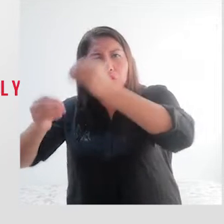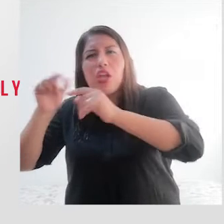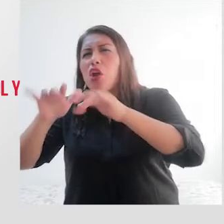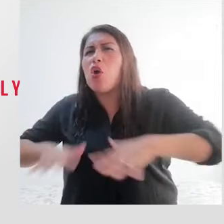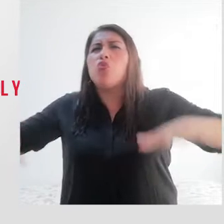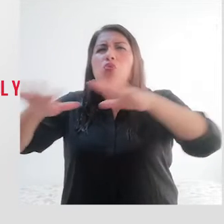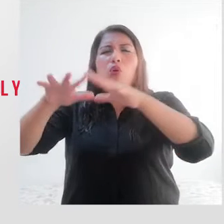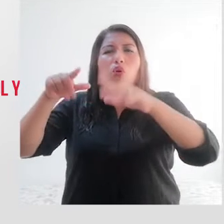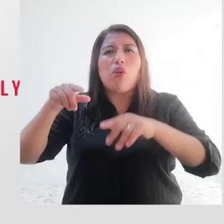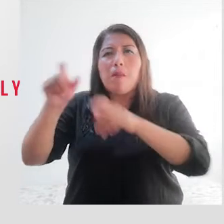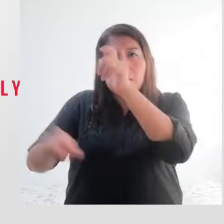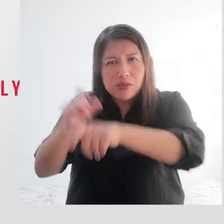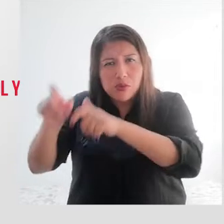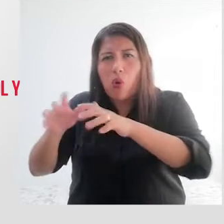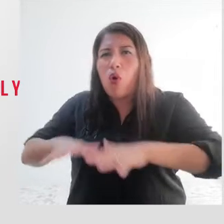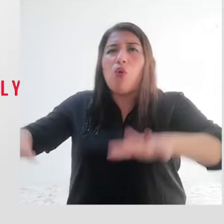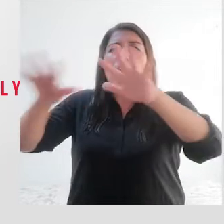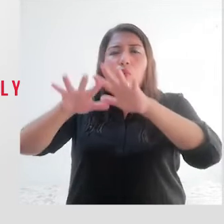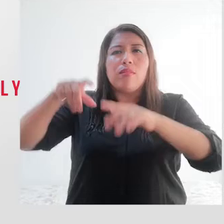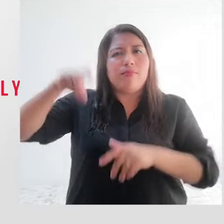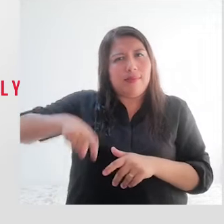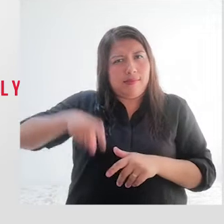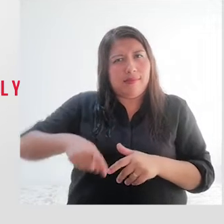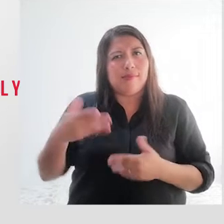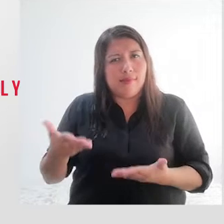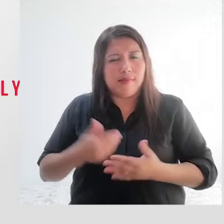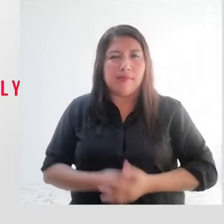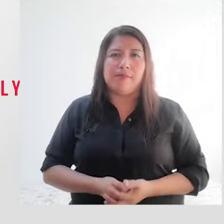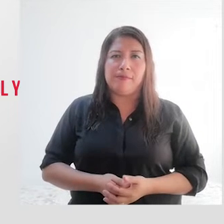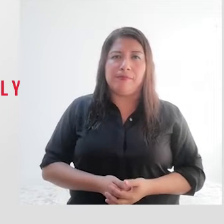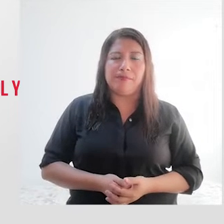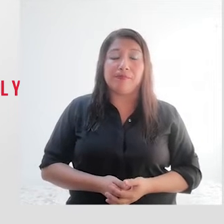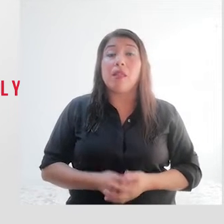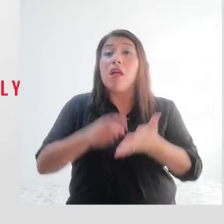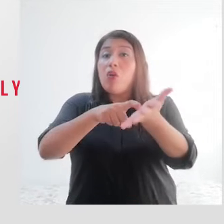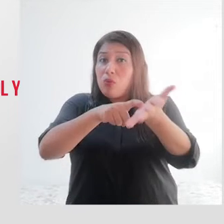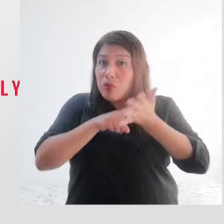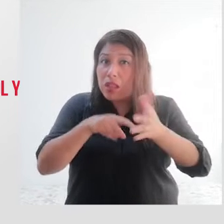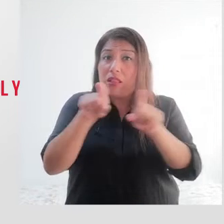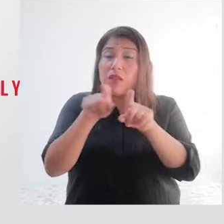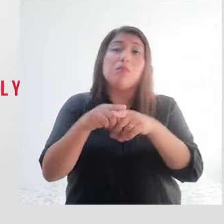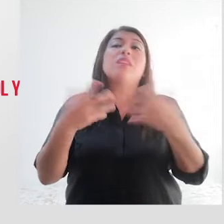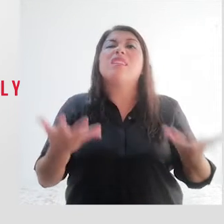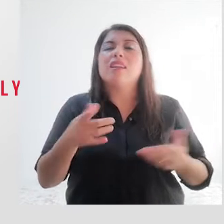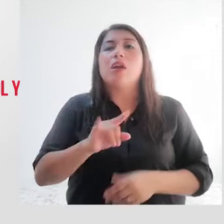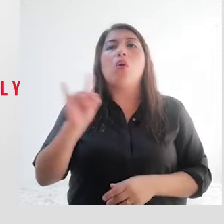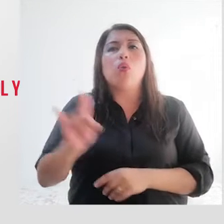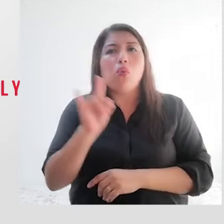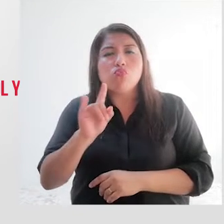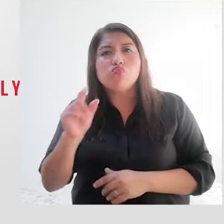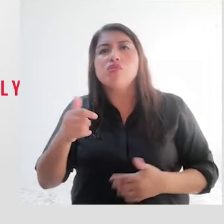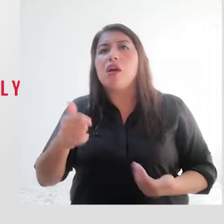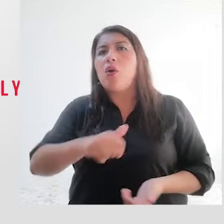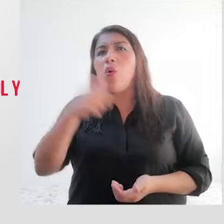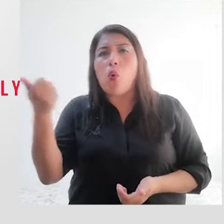prioritariamente a quienes se encuentren en situación de discapacidad. Asimismo, están obligados a utilizar el otro